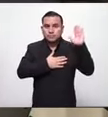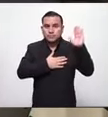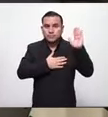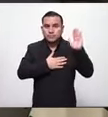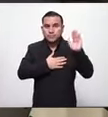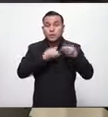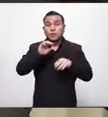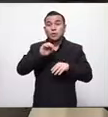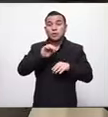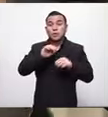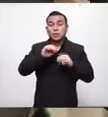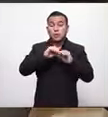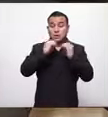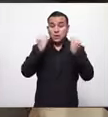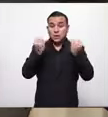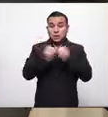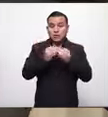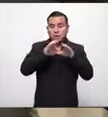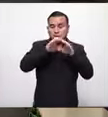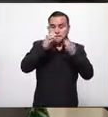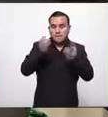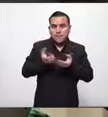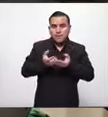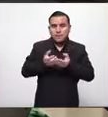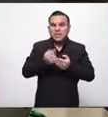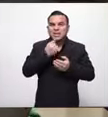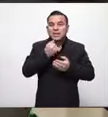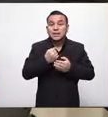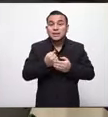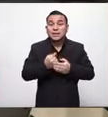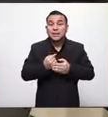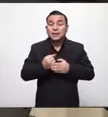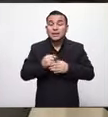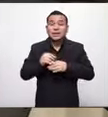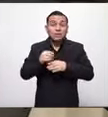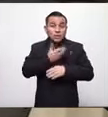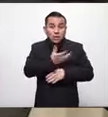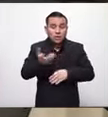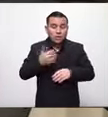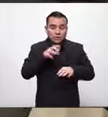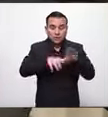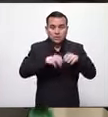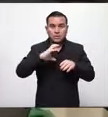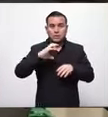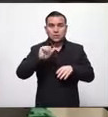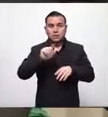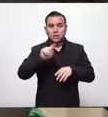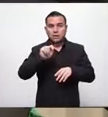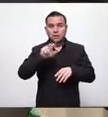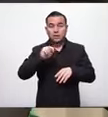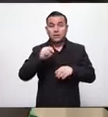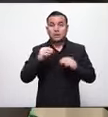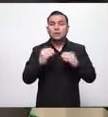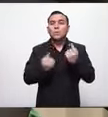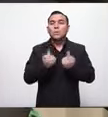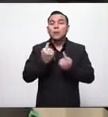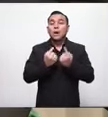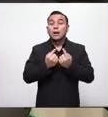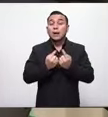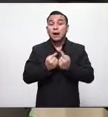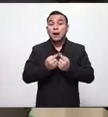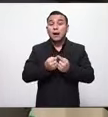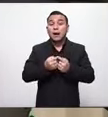es en lo que mencionaba el secretario Catán es en la campaña de capacitación y concientización